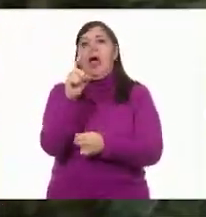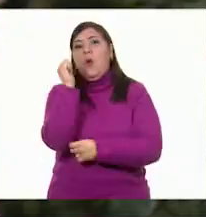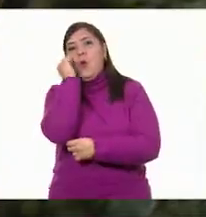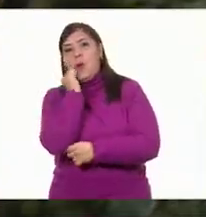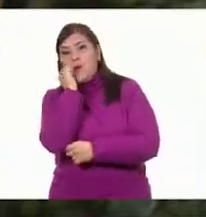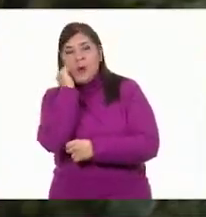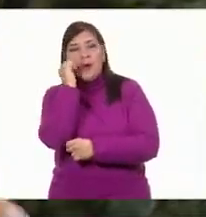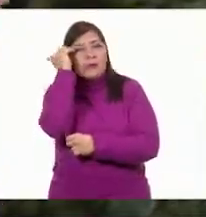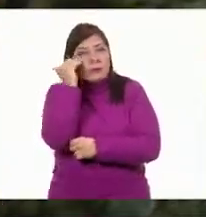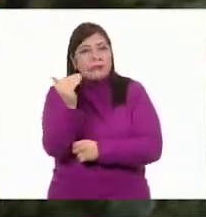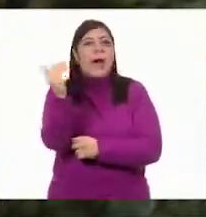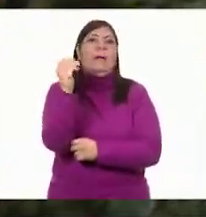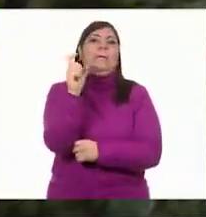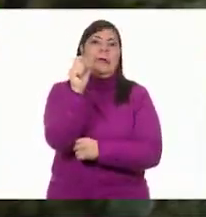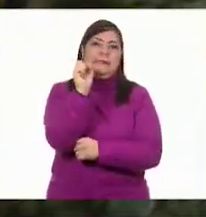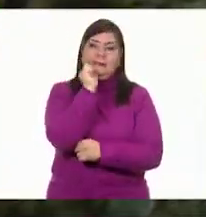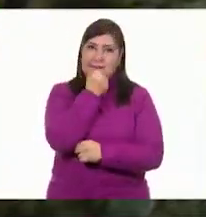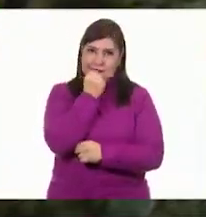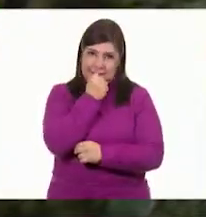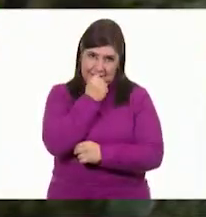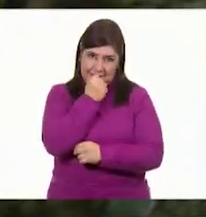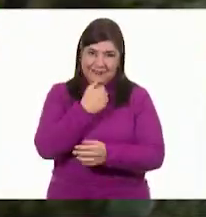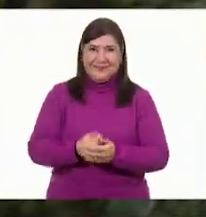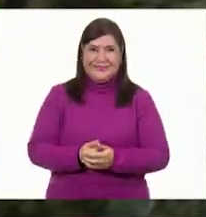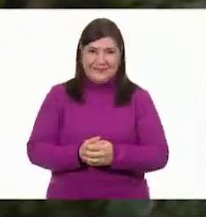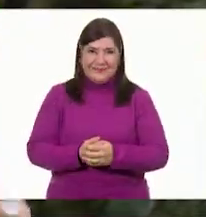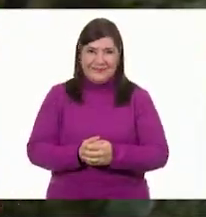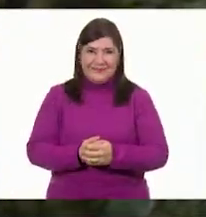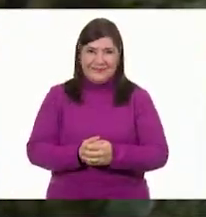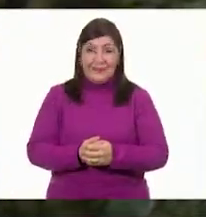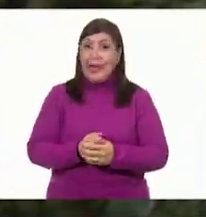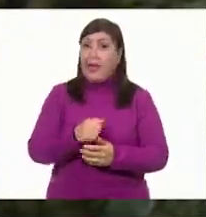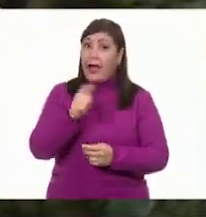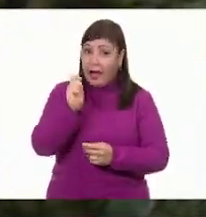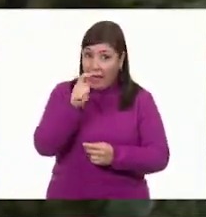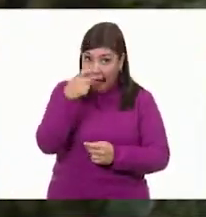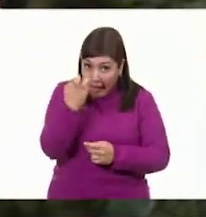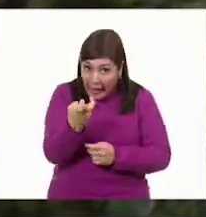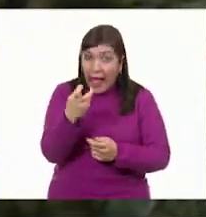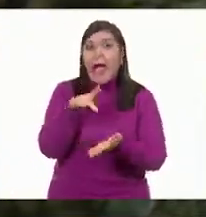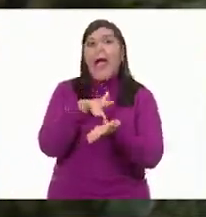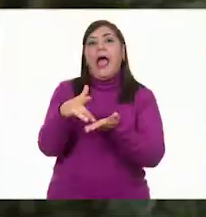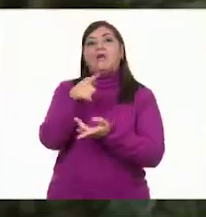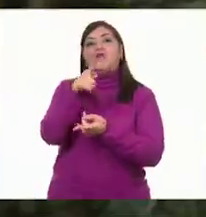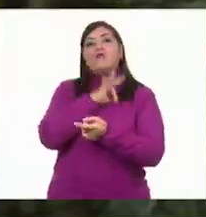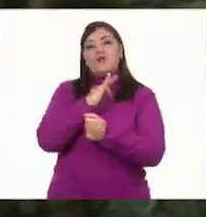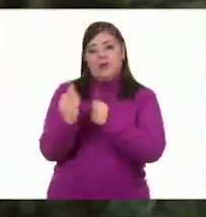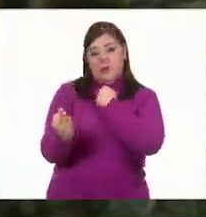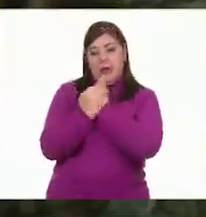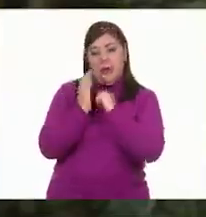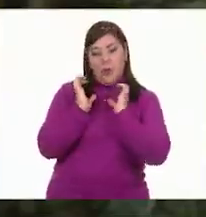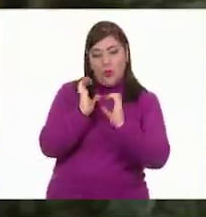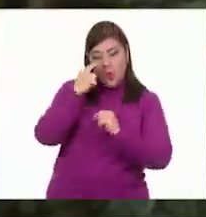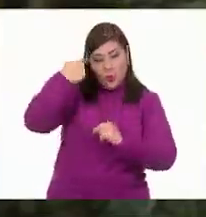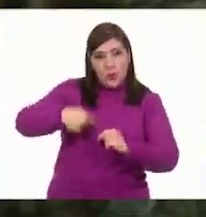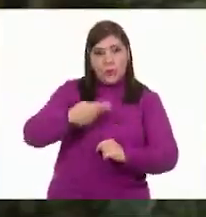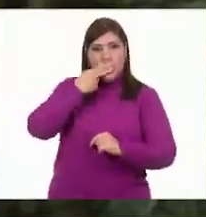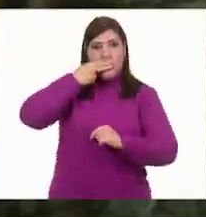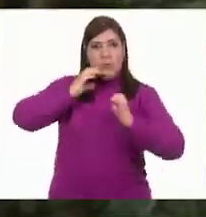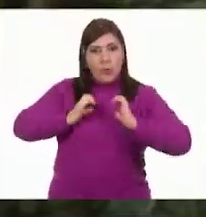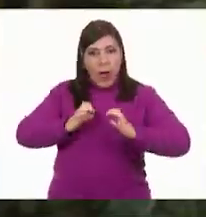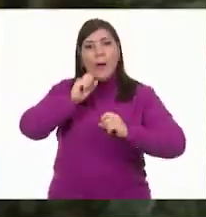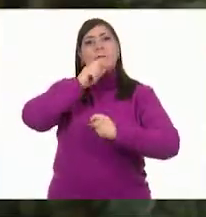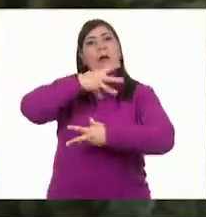agua y jabón durante 20 segundos. Así te proteges tú y proteges a todas las